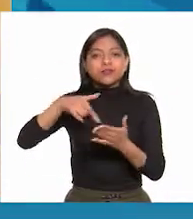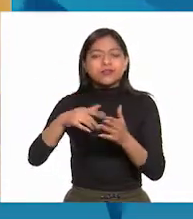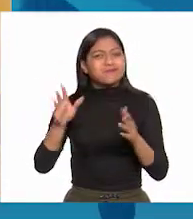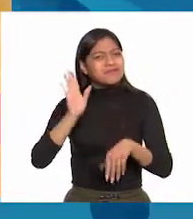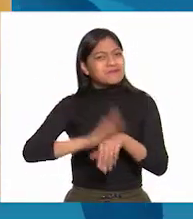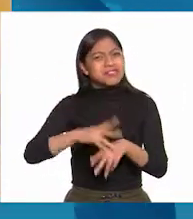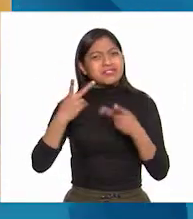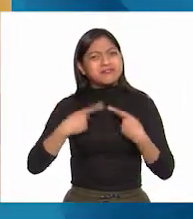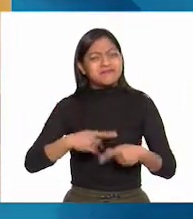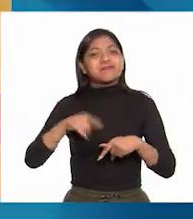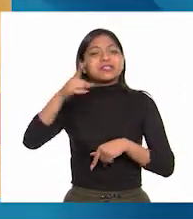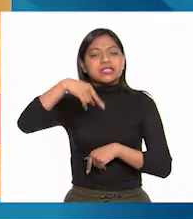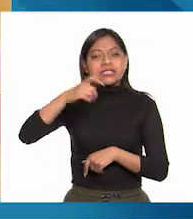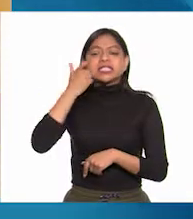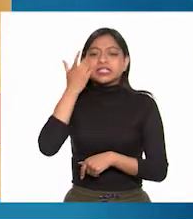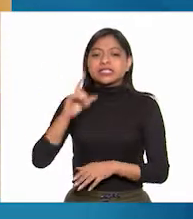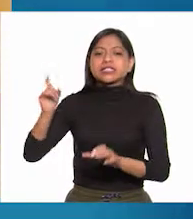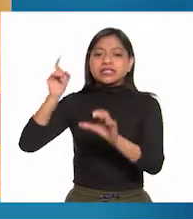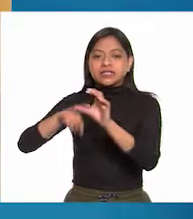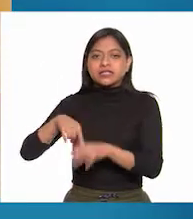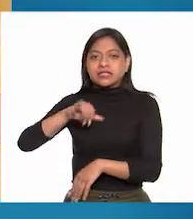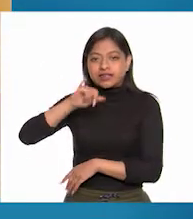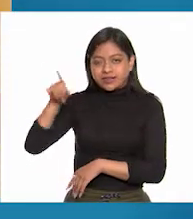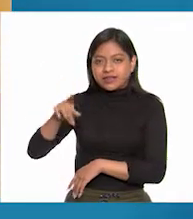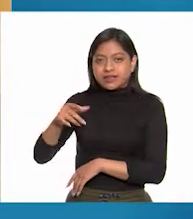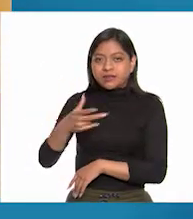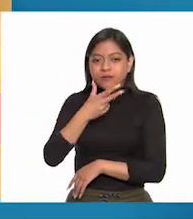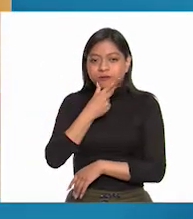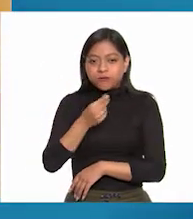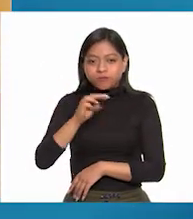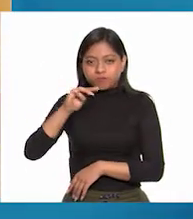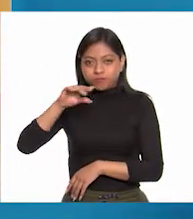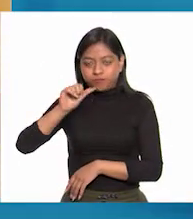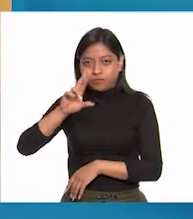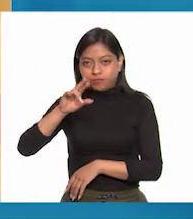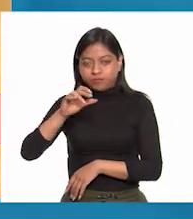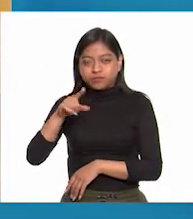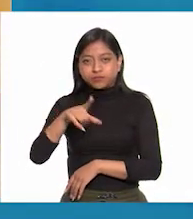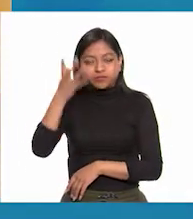personajes como el sacerdote José María Morelos se uniera al movimiento.